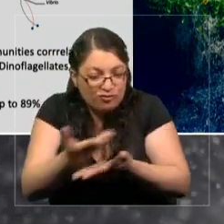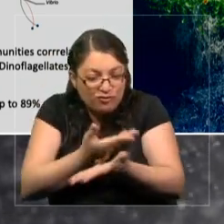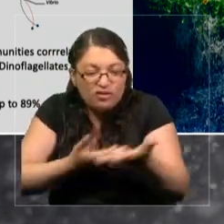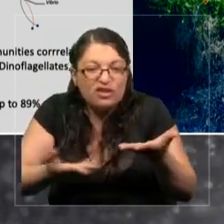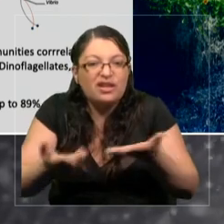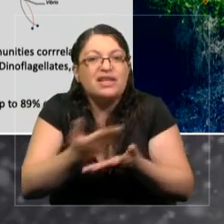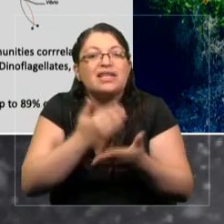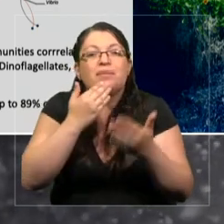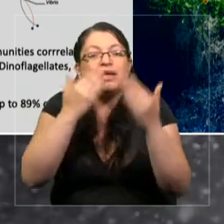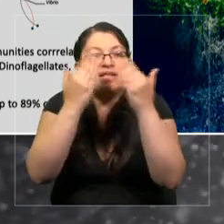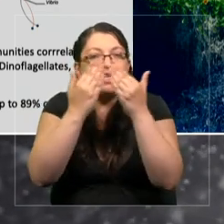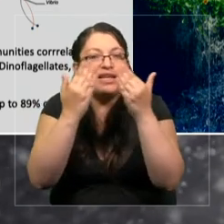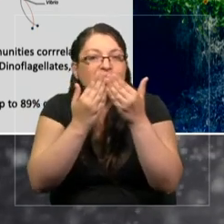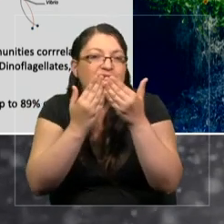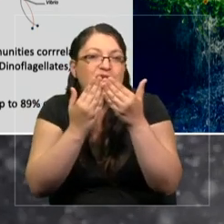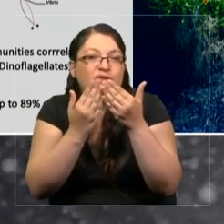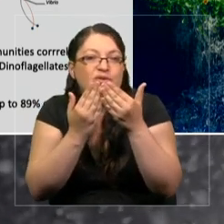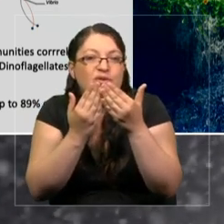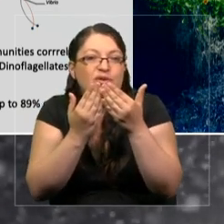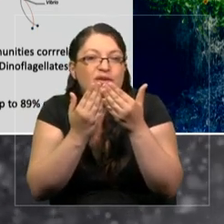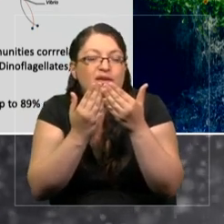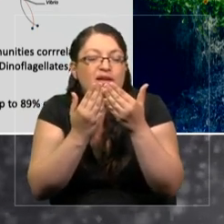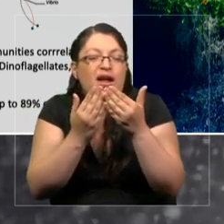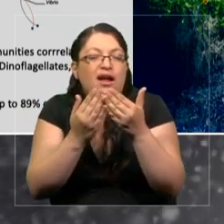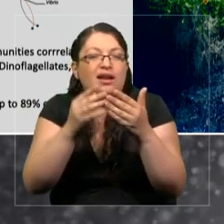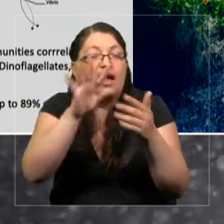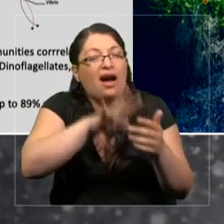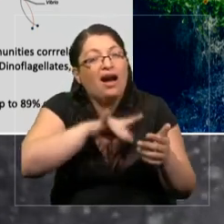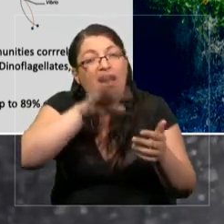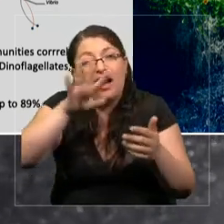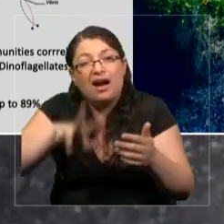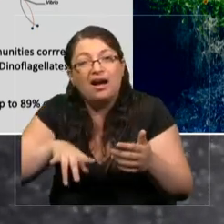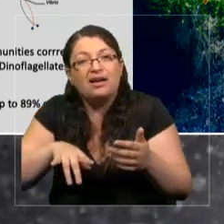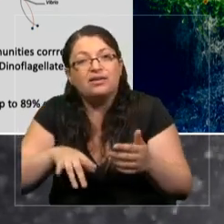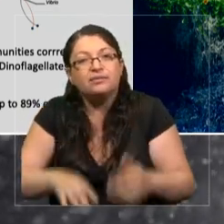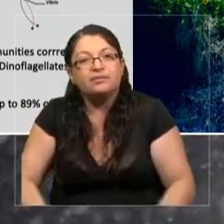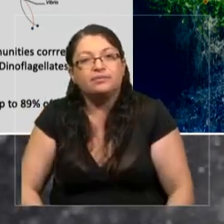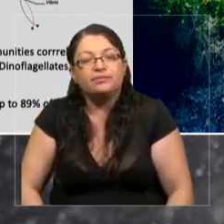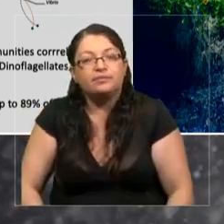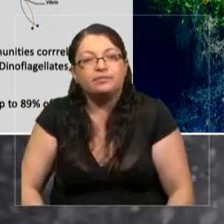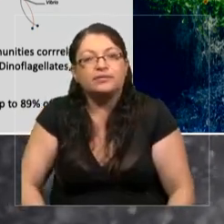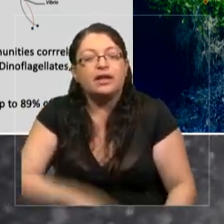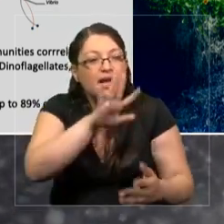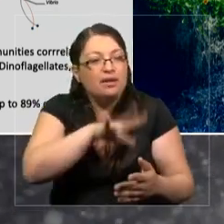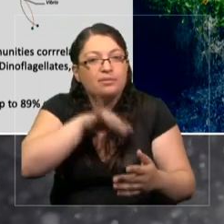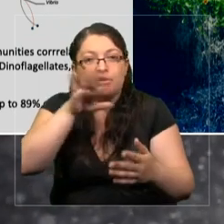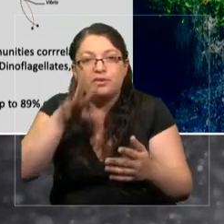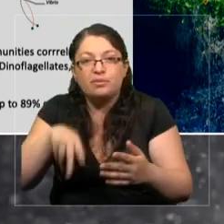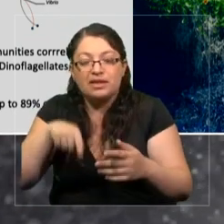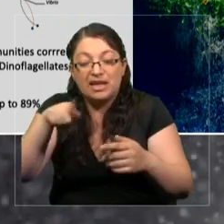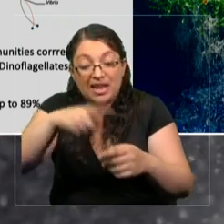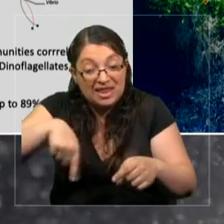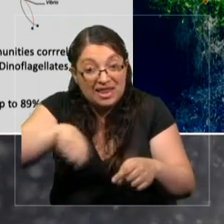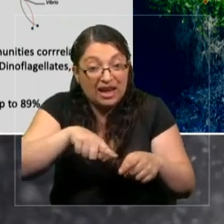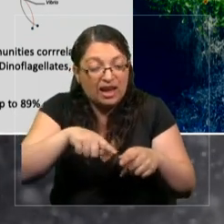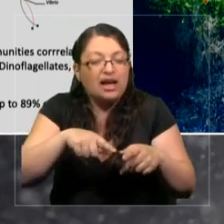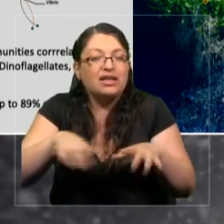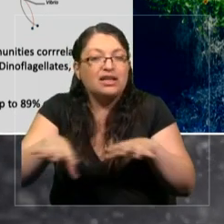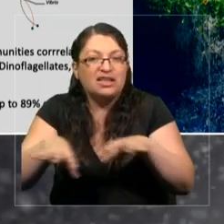resiliencia y las propiedades y las propiedades dinámicas de estos seres y su relación